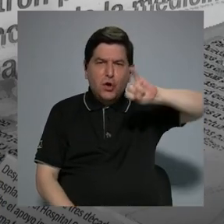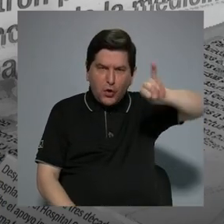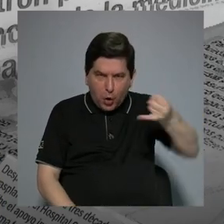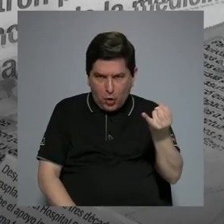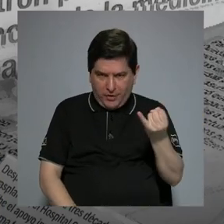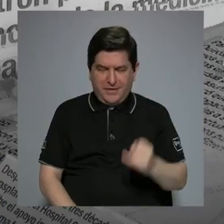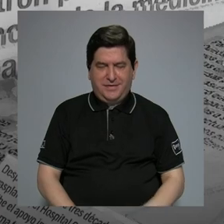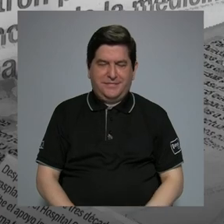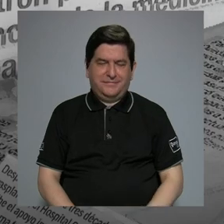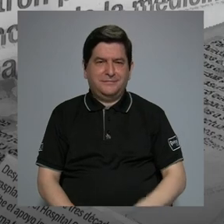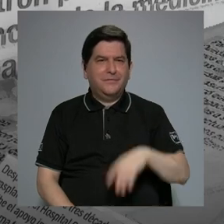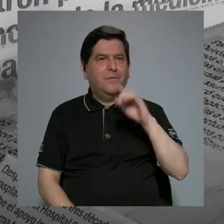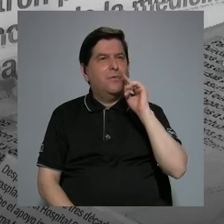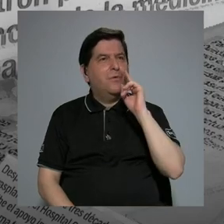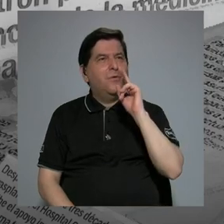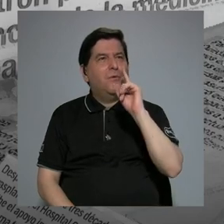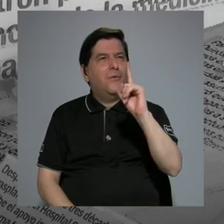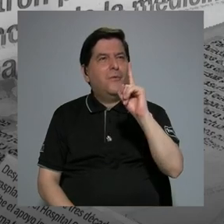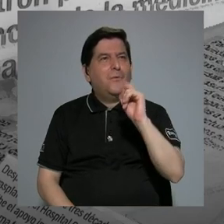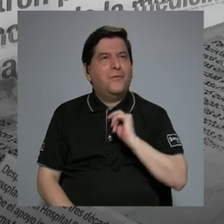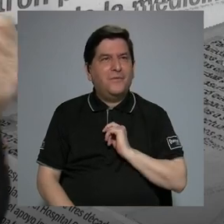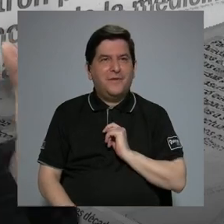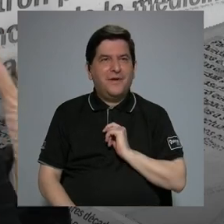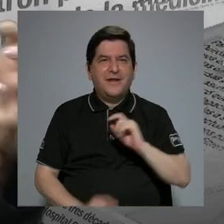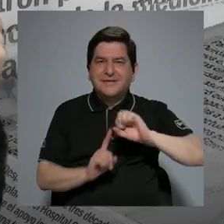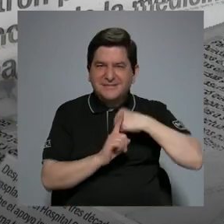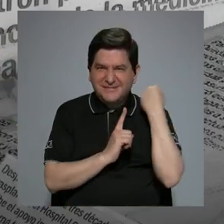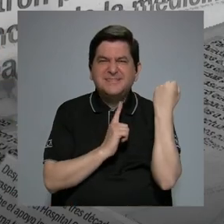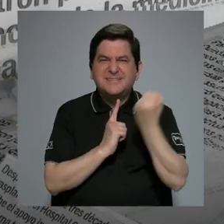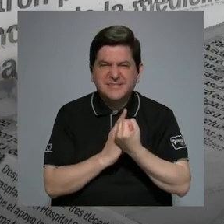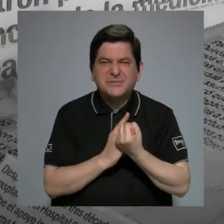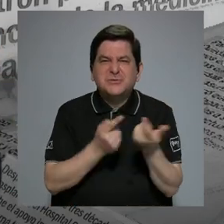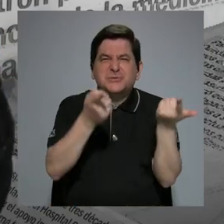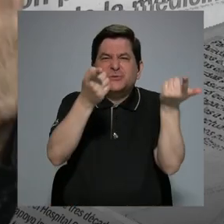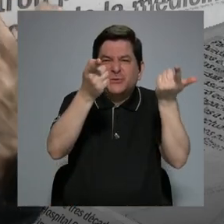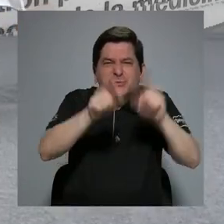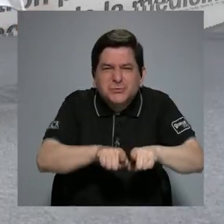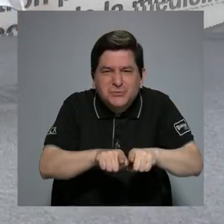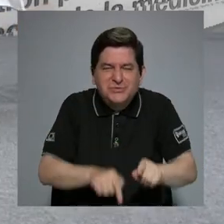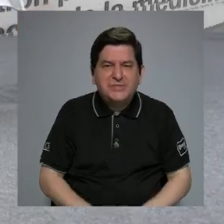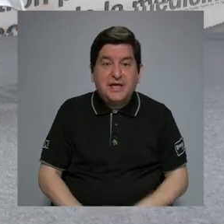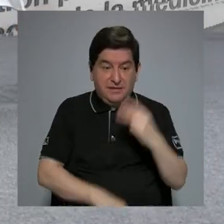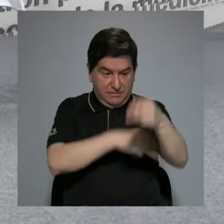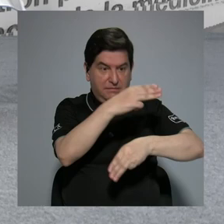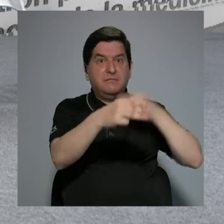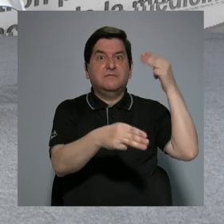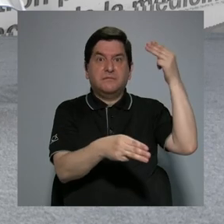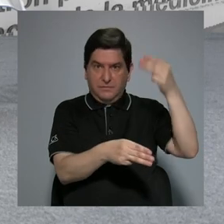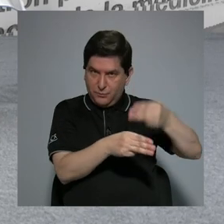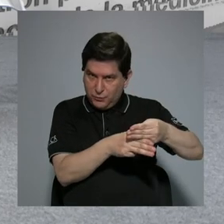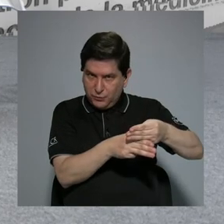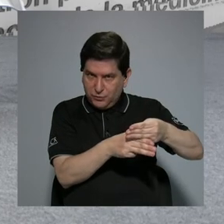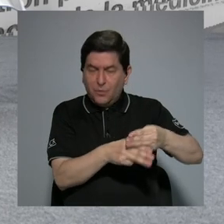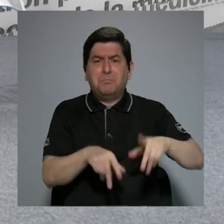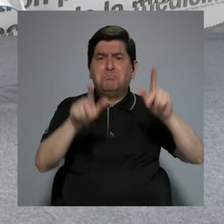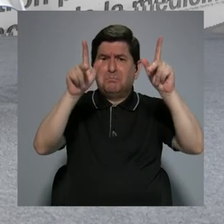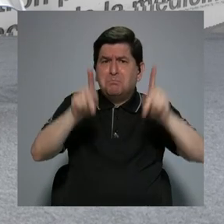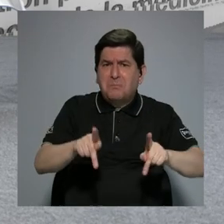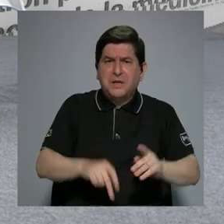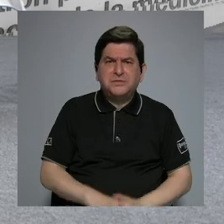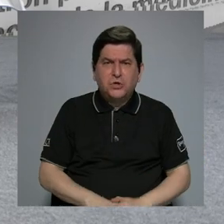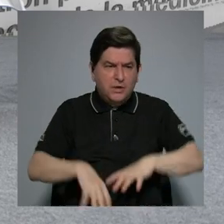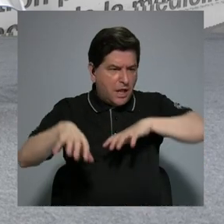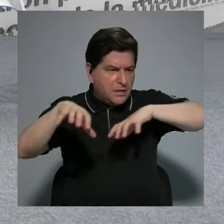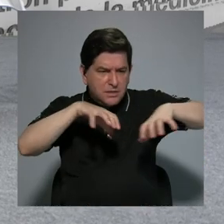una de las situaciones que se da a nivel mundial es que la gente se está